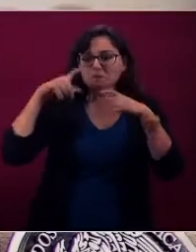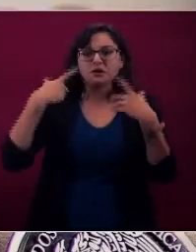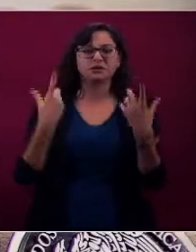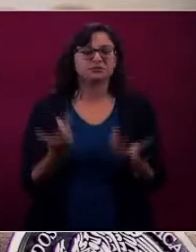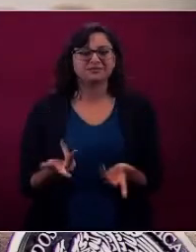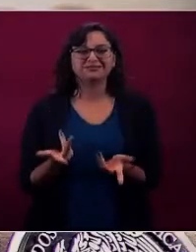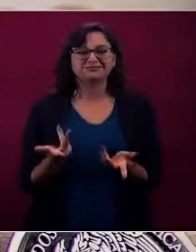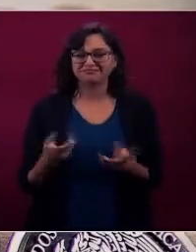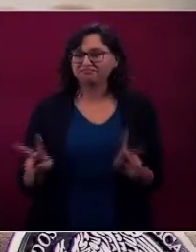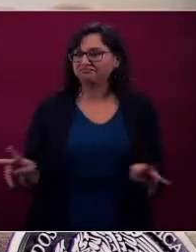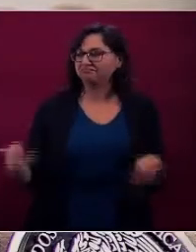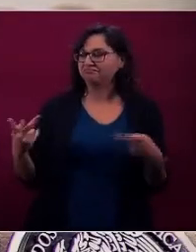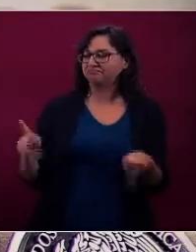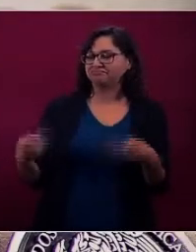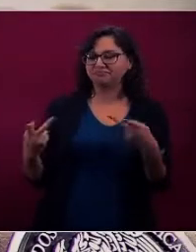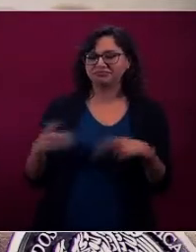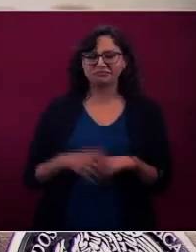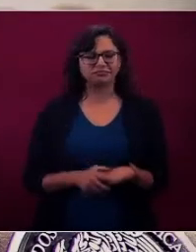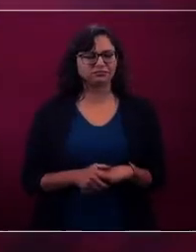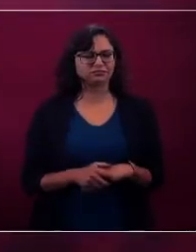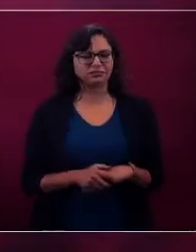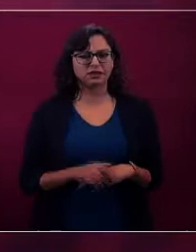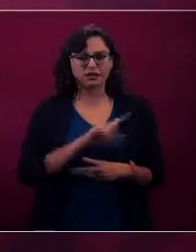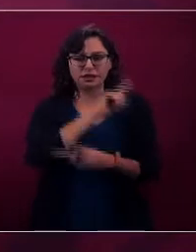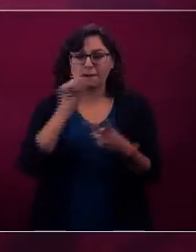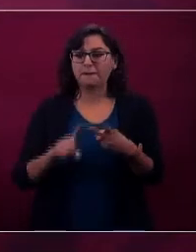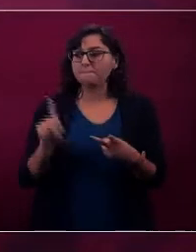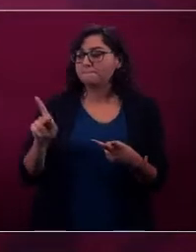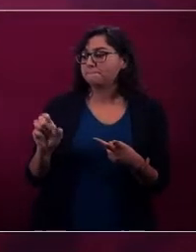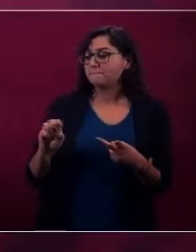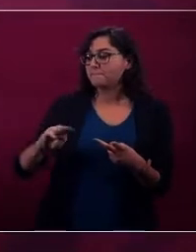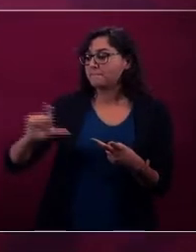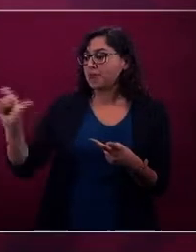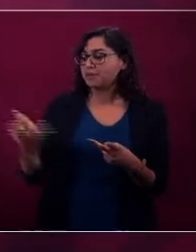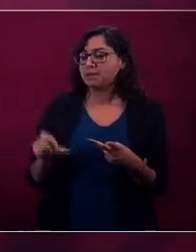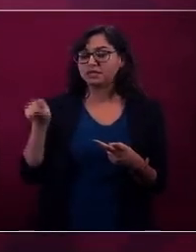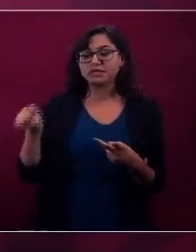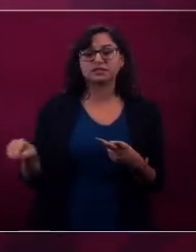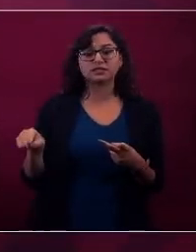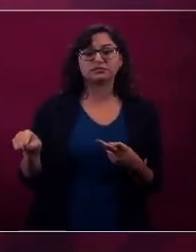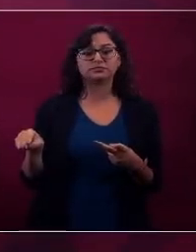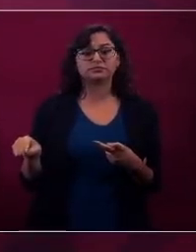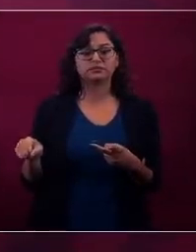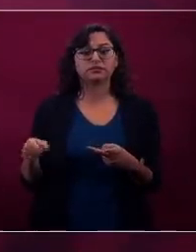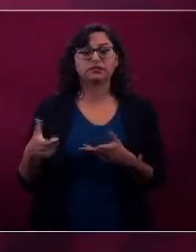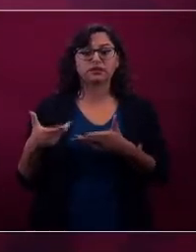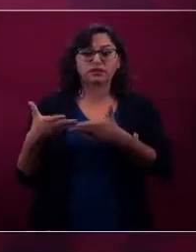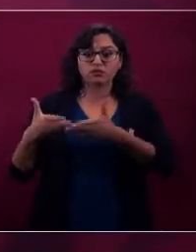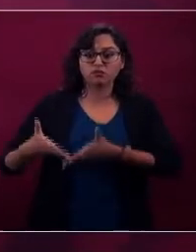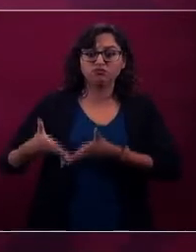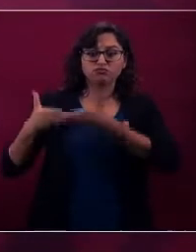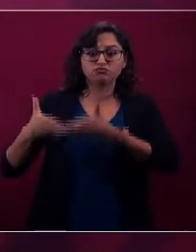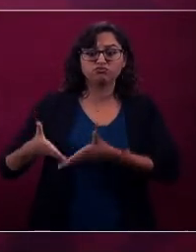lo que hacían en Pemex, compraron lanchas